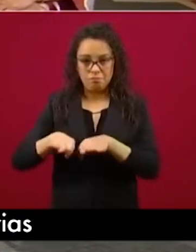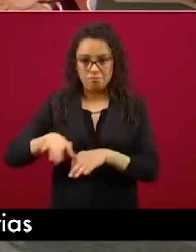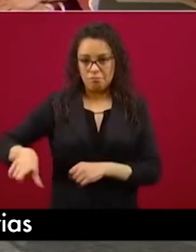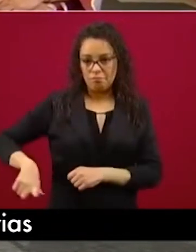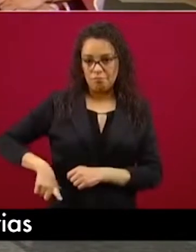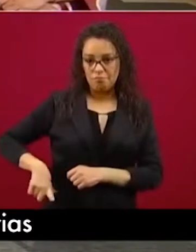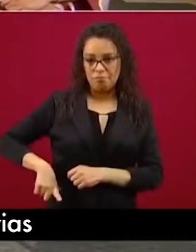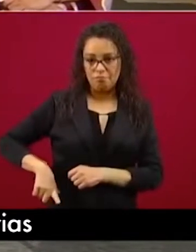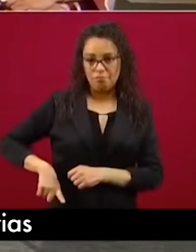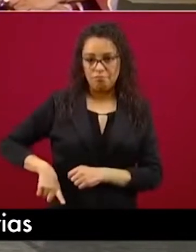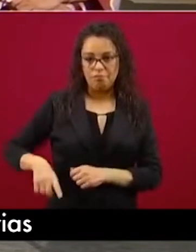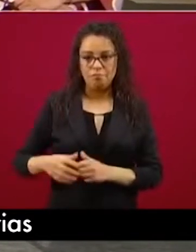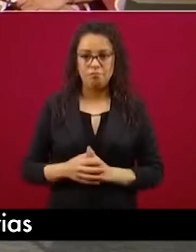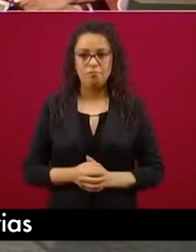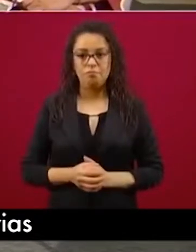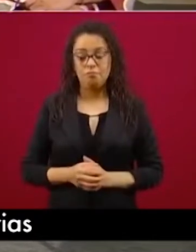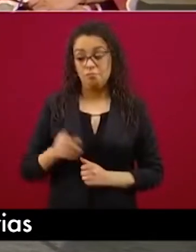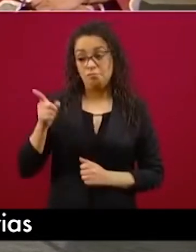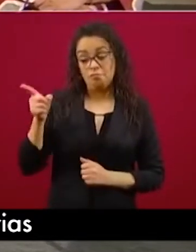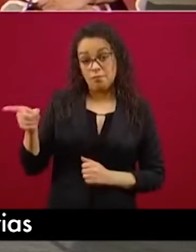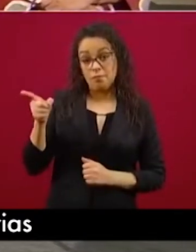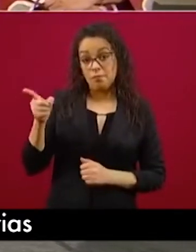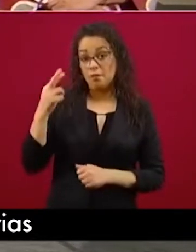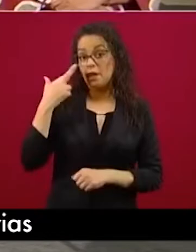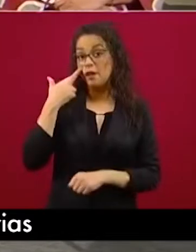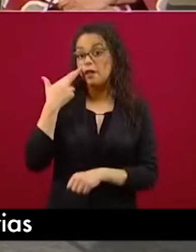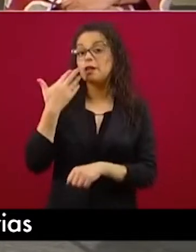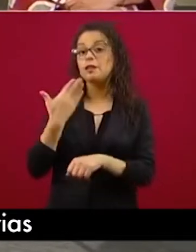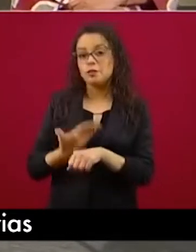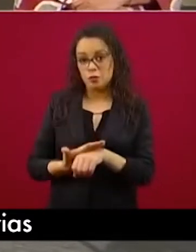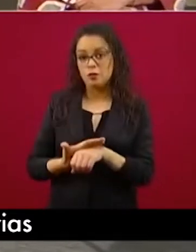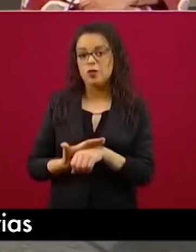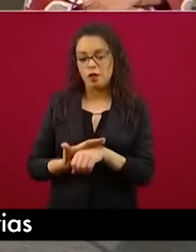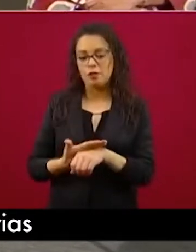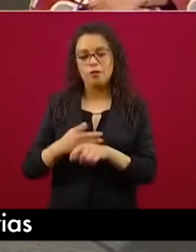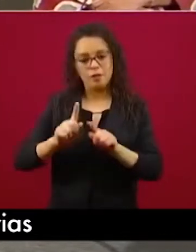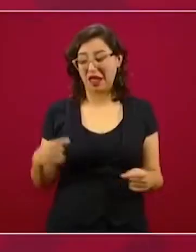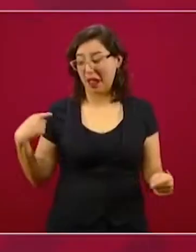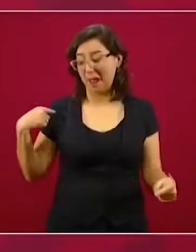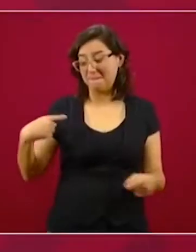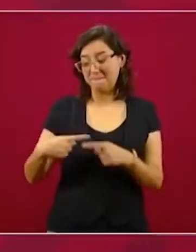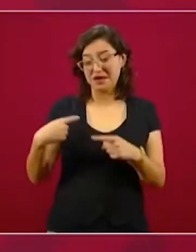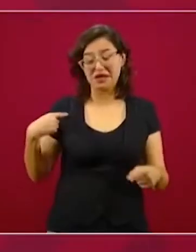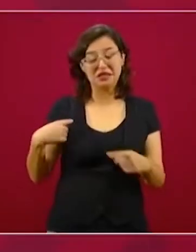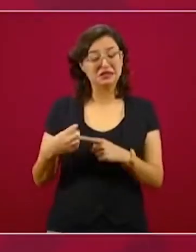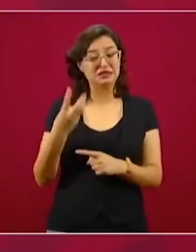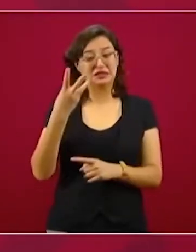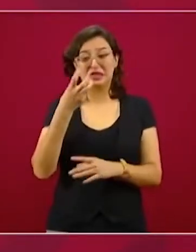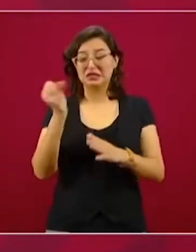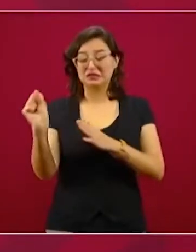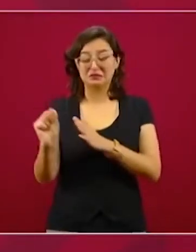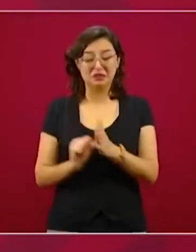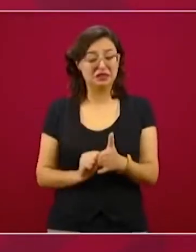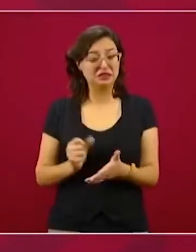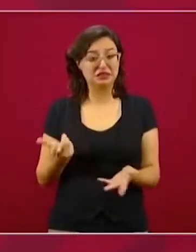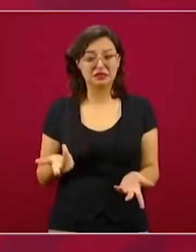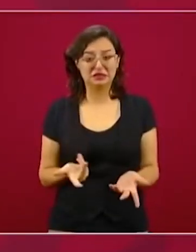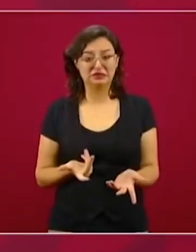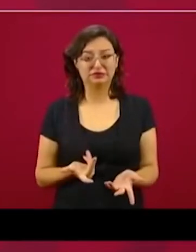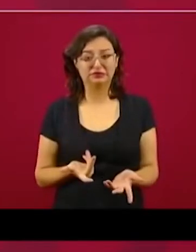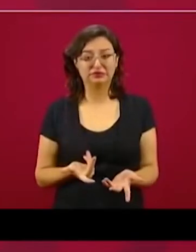proyecciones realizadas por los especialistas y que descarta un posible desbordamiento. Nos ayudó mucho también